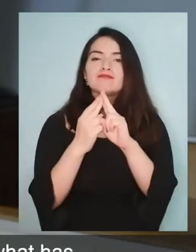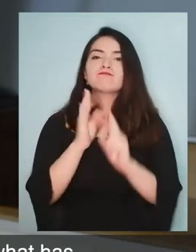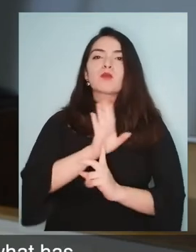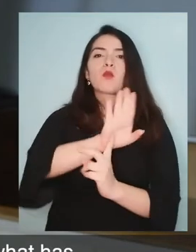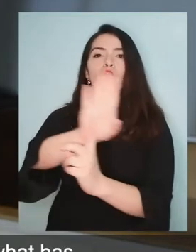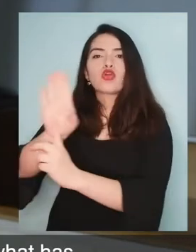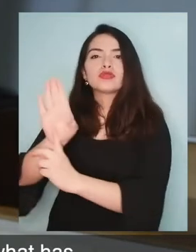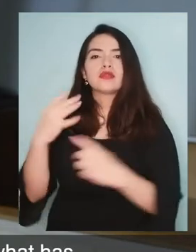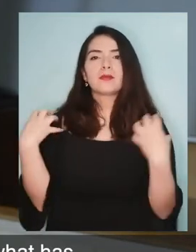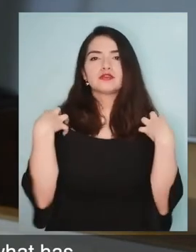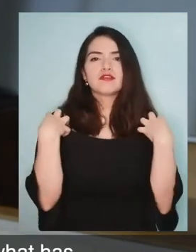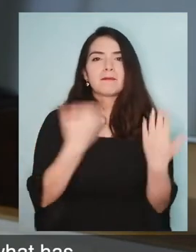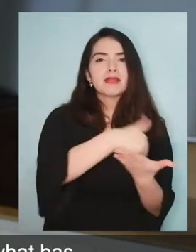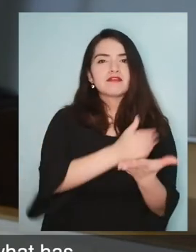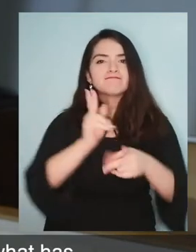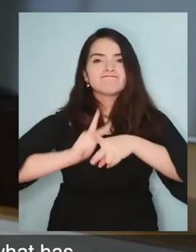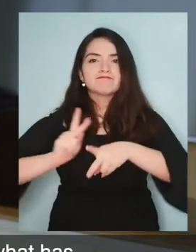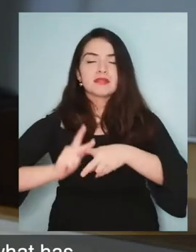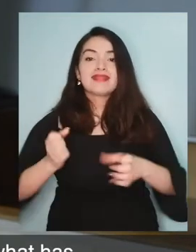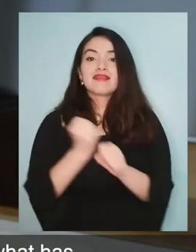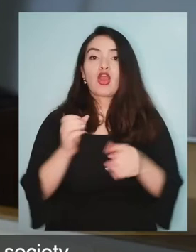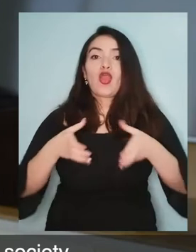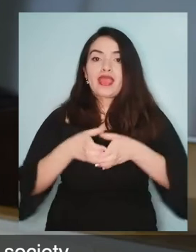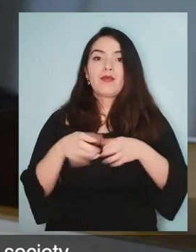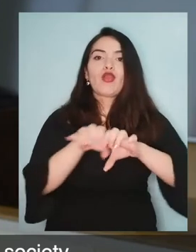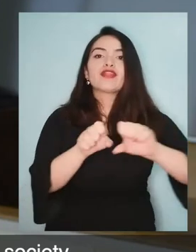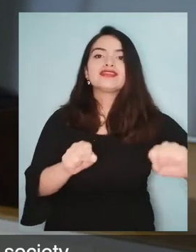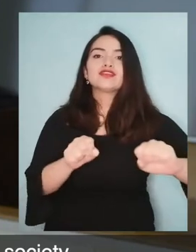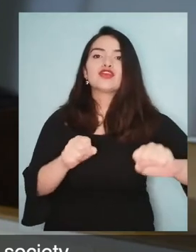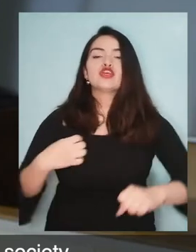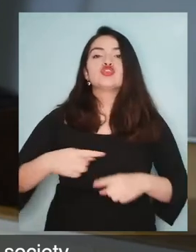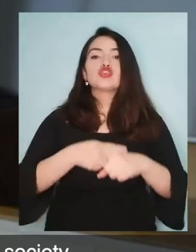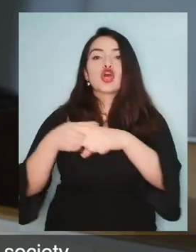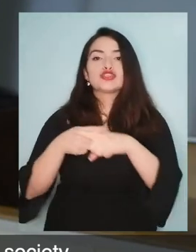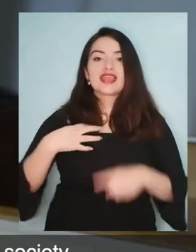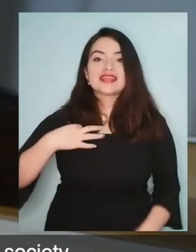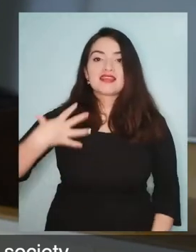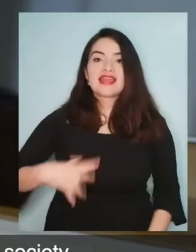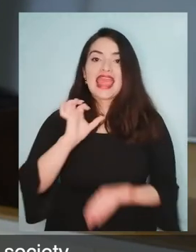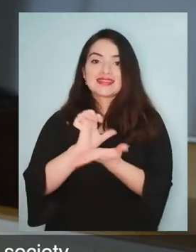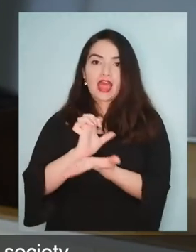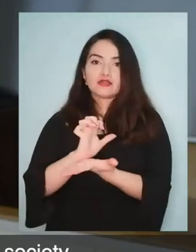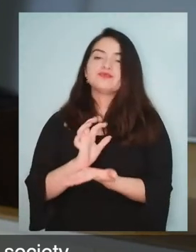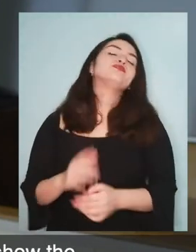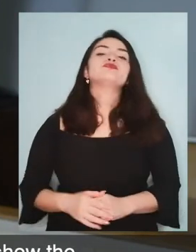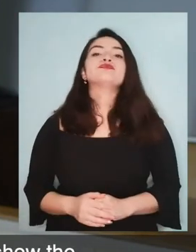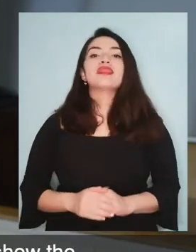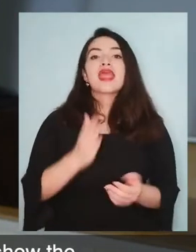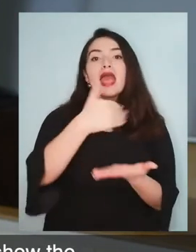construir y proyectar con responsabilidad lo que se ha hecho y planificado en un trabajo de equipos y en coordinación con la sociedad civil y los Estados.